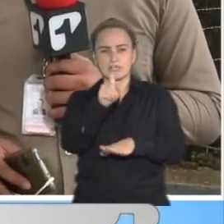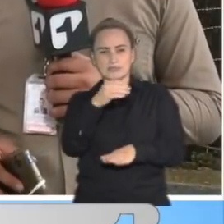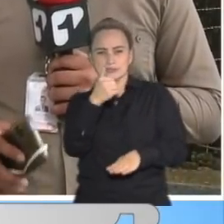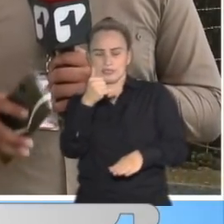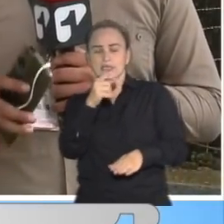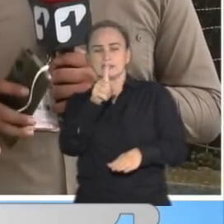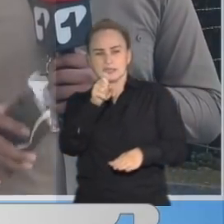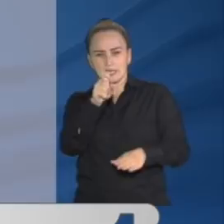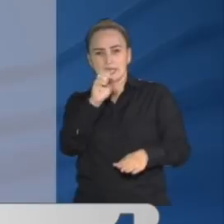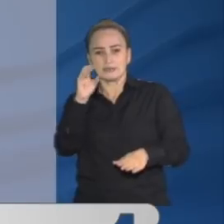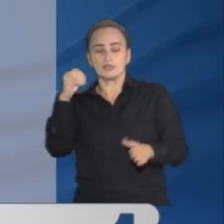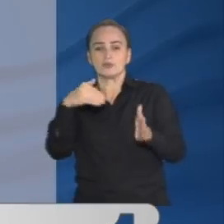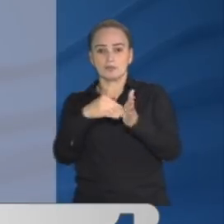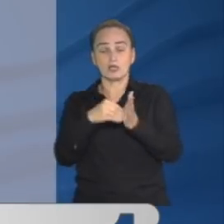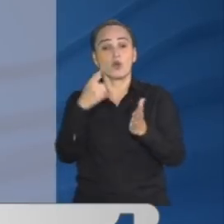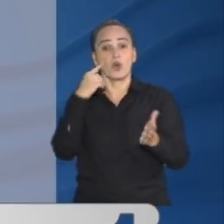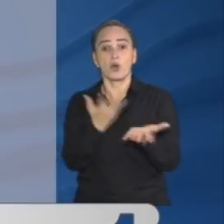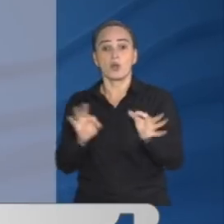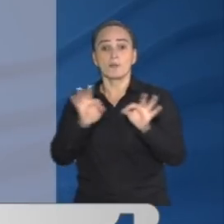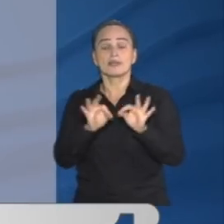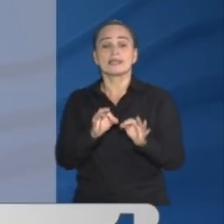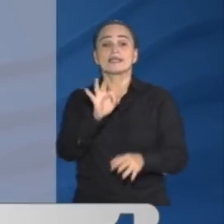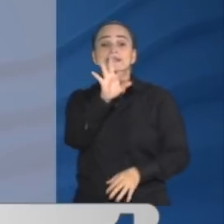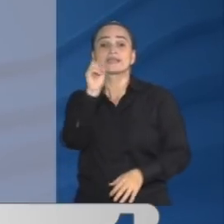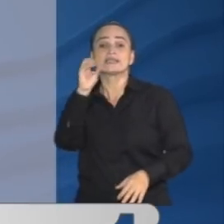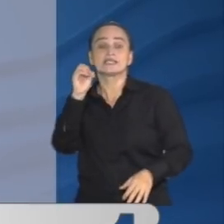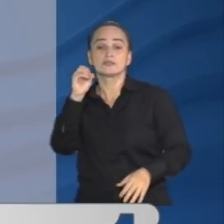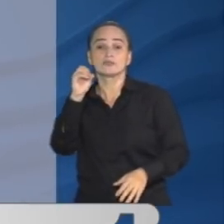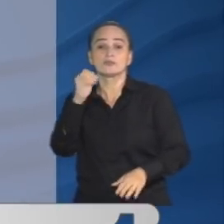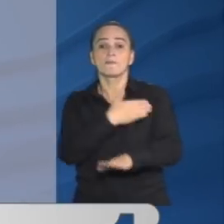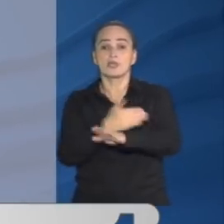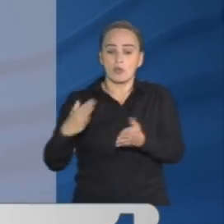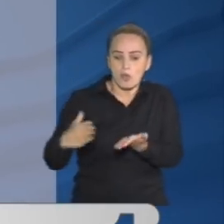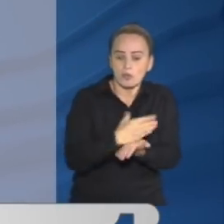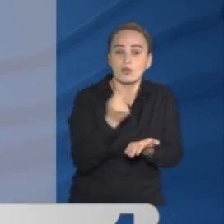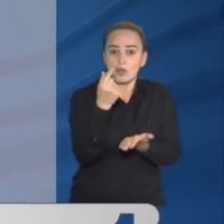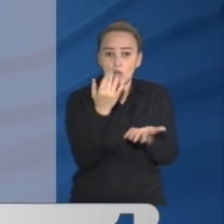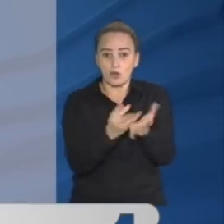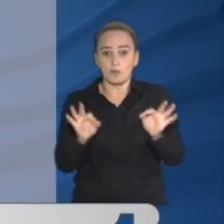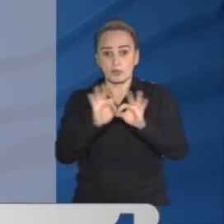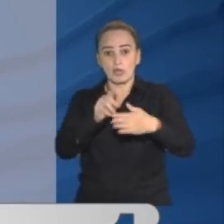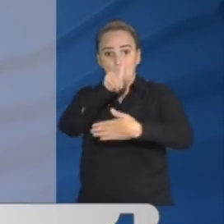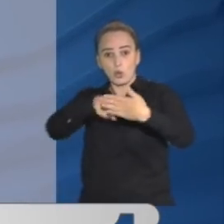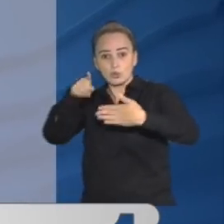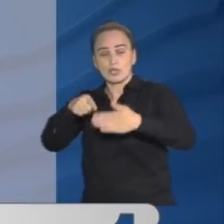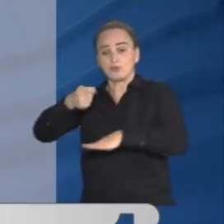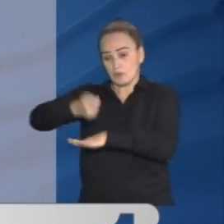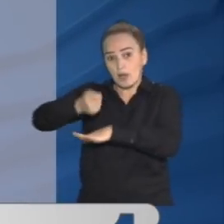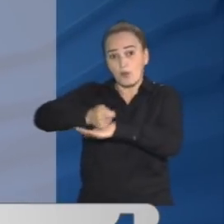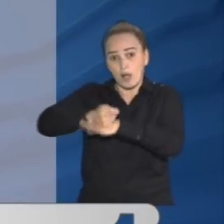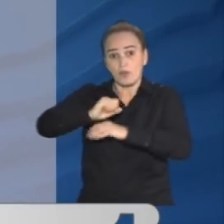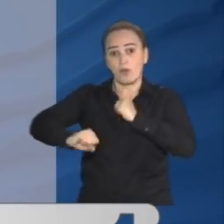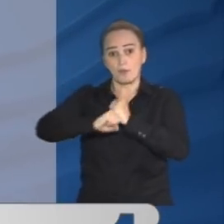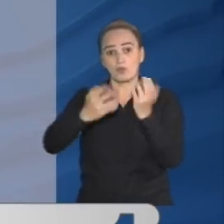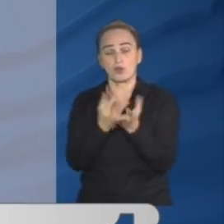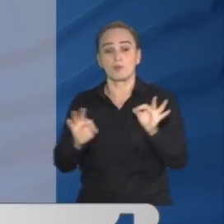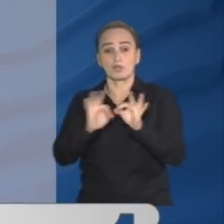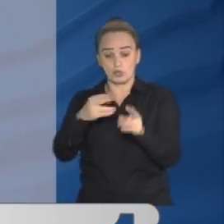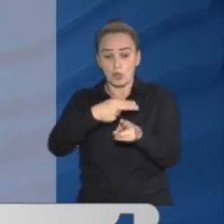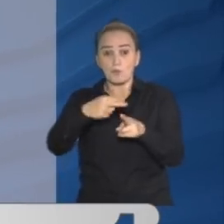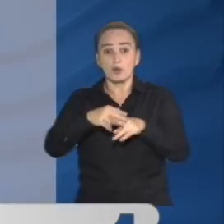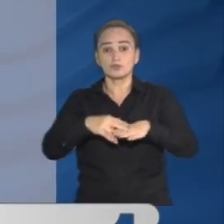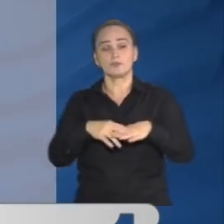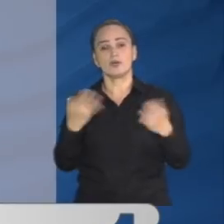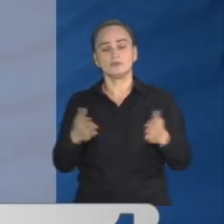.000 pesos. La idea es conseguir 300 millones de pesos para contratar una asesoría legal para enfrentar la próxima